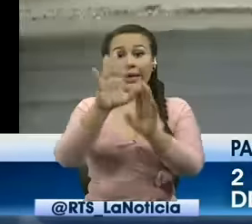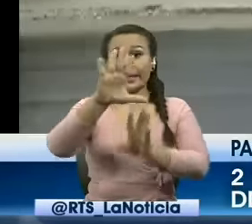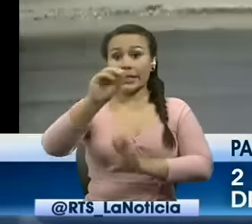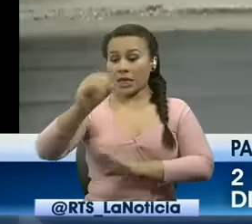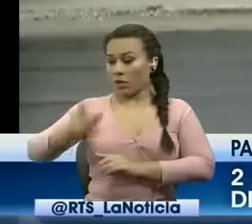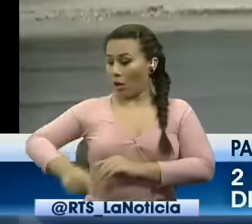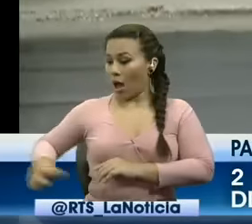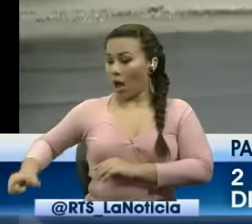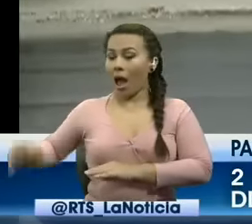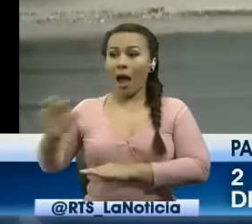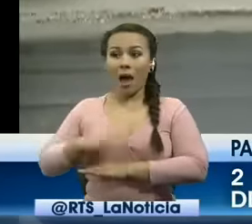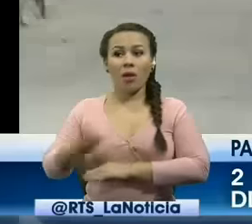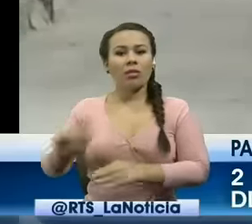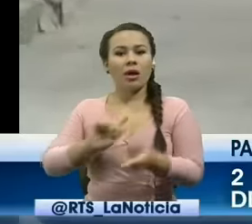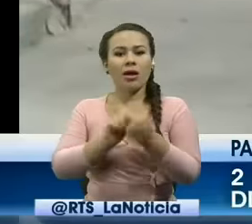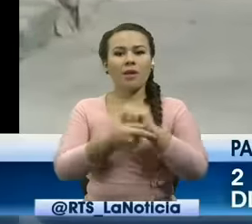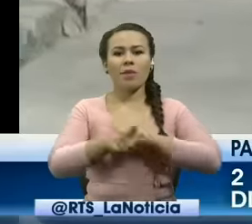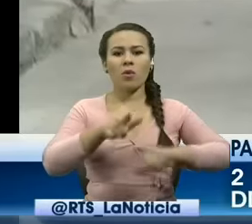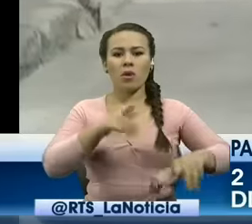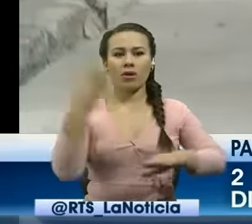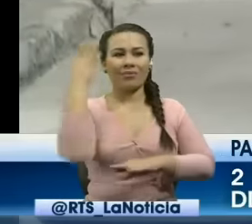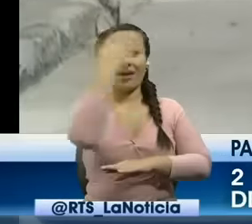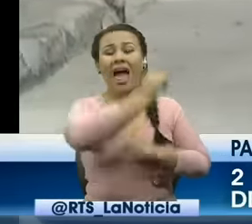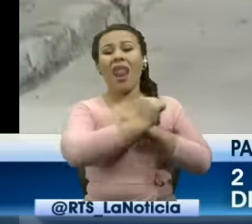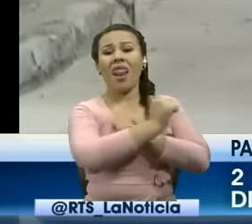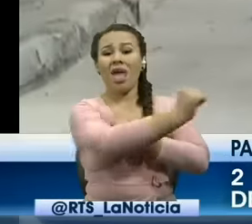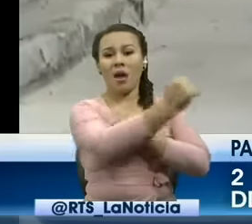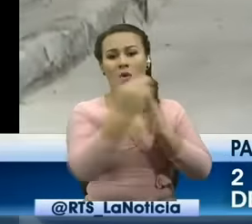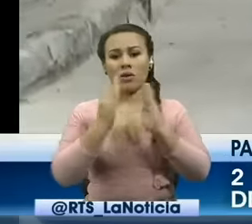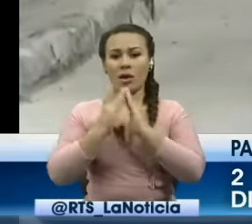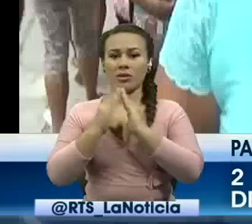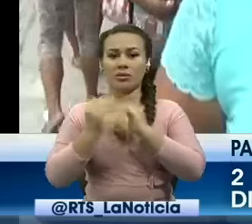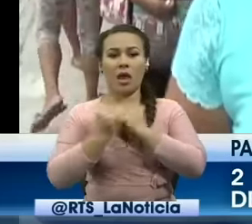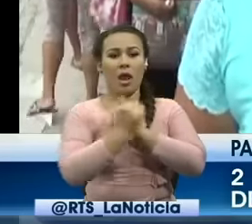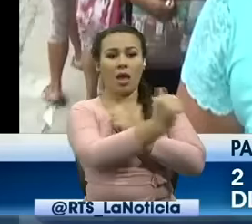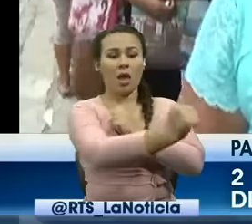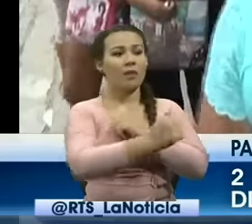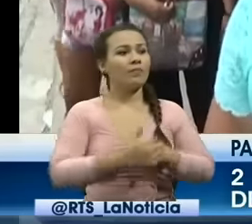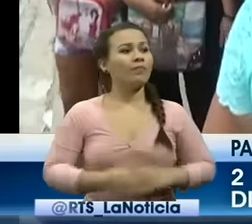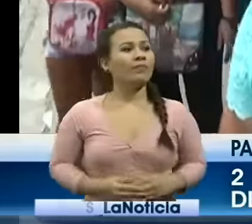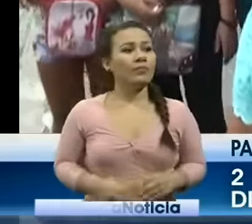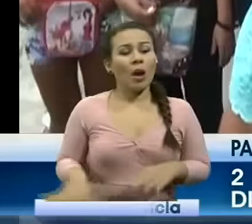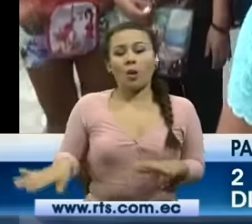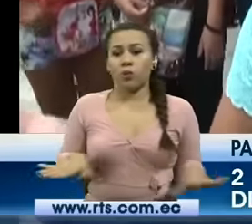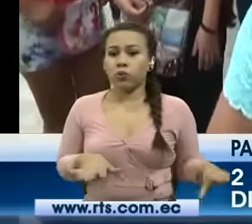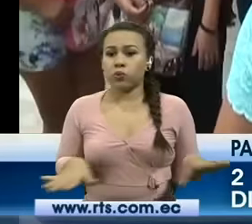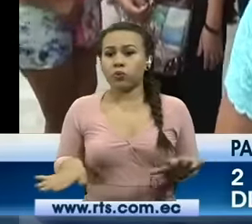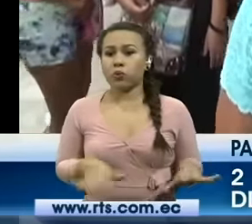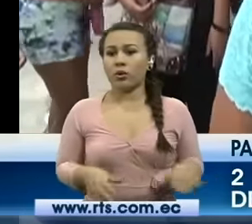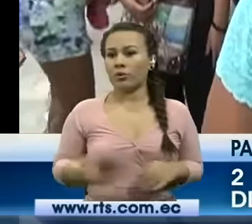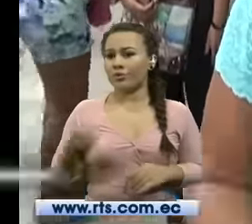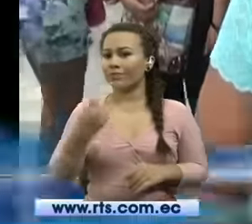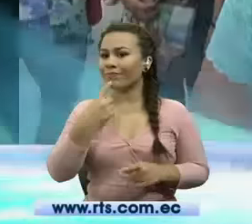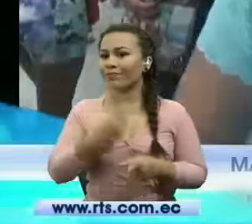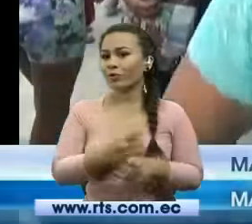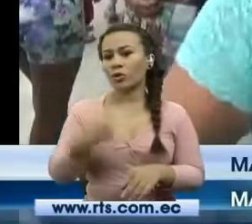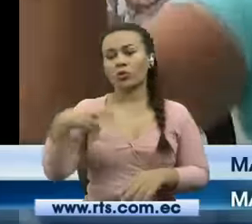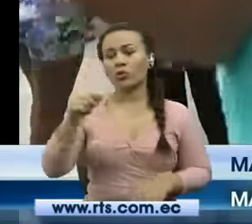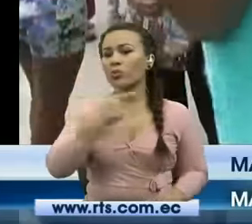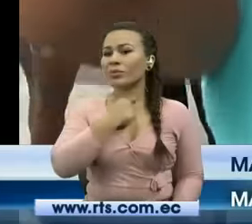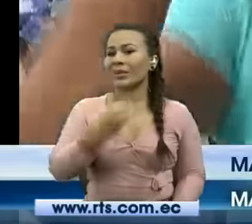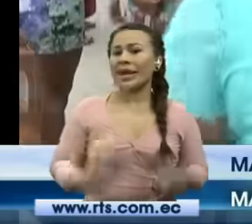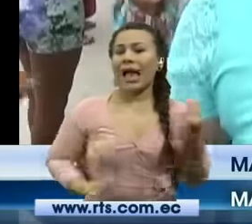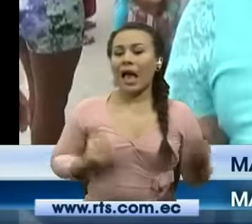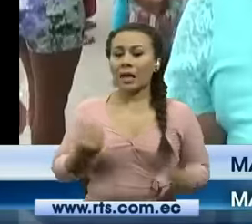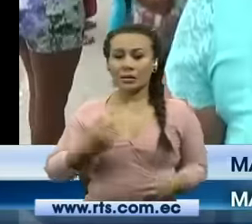serían movilizados a un lugar que consideran muy lejano sus lugares de residencia un terremoto una cosa un tsunami entonces nosotros como